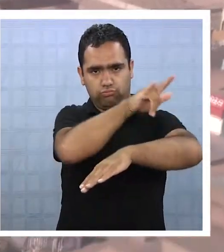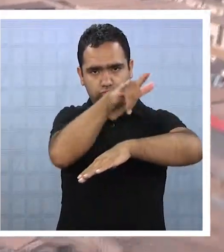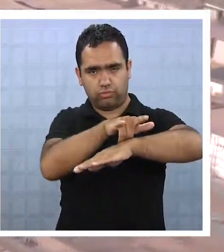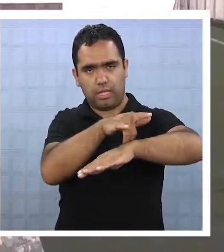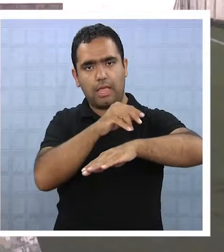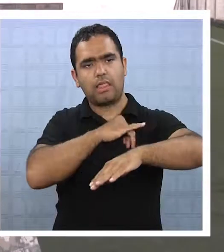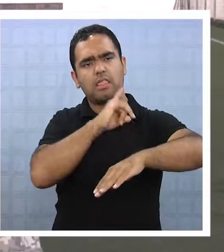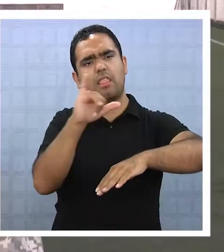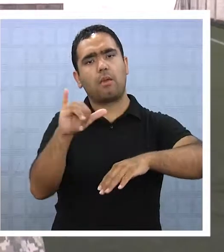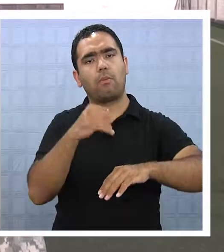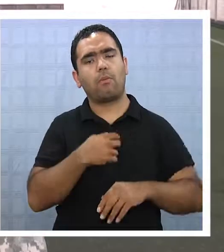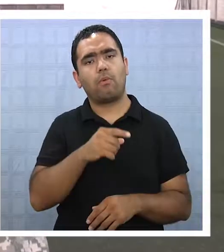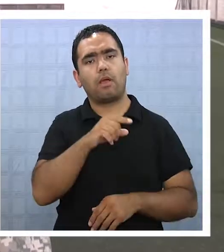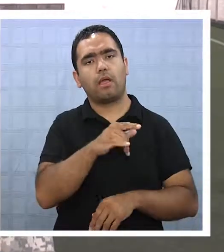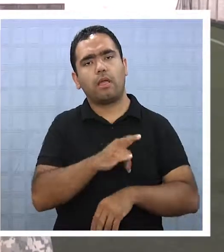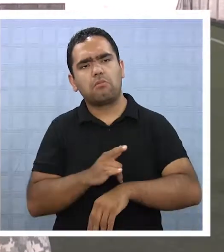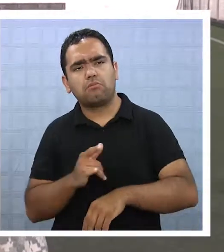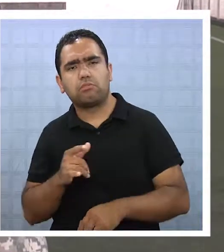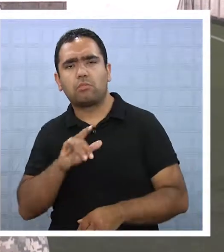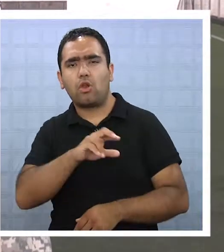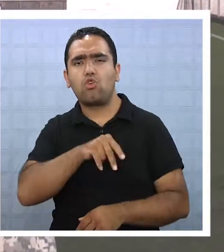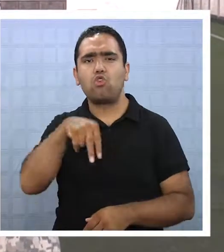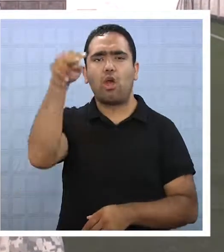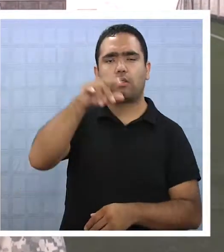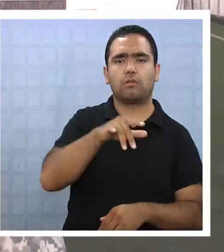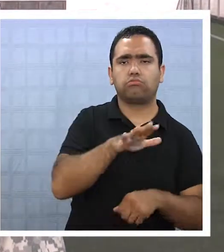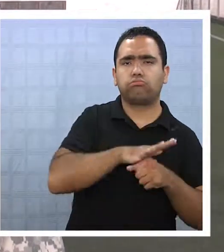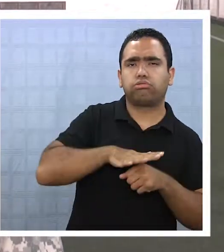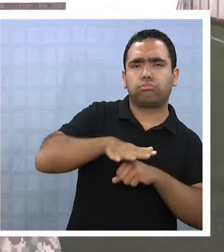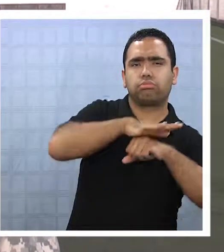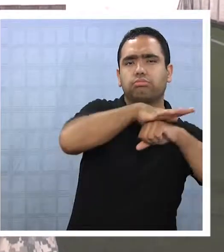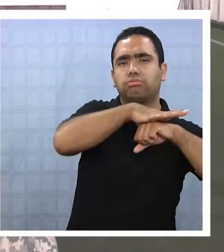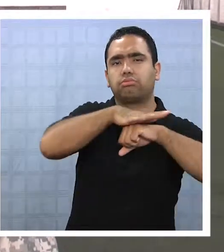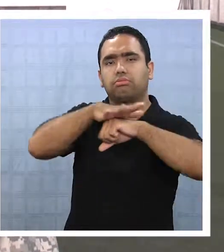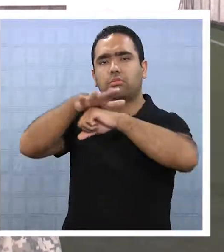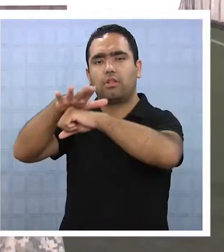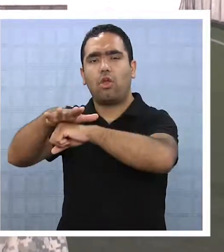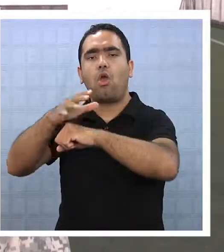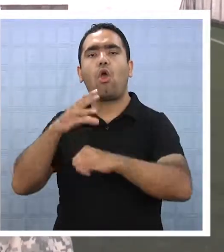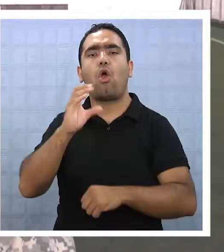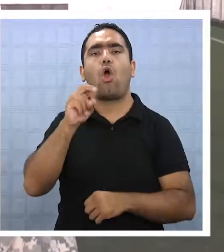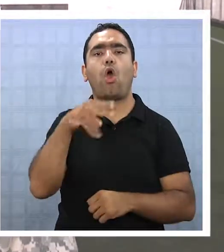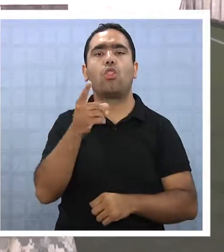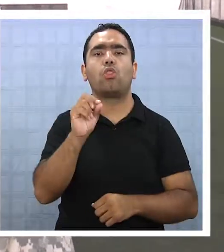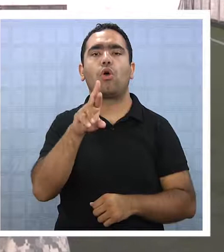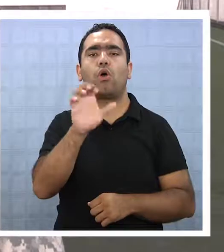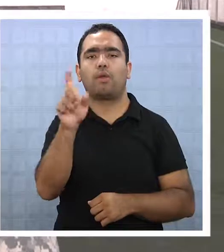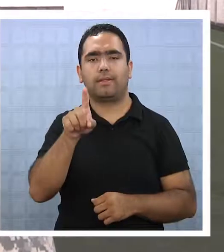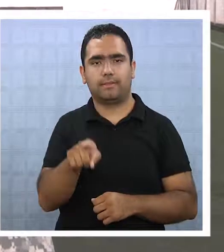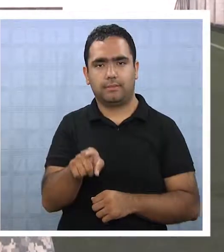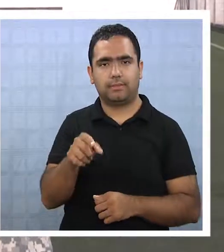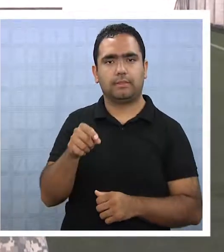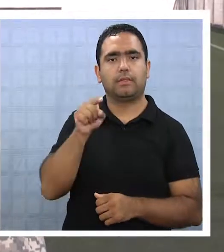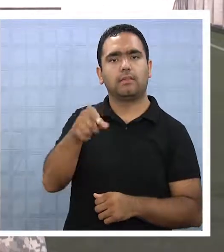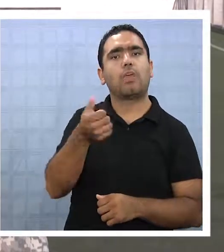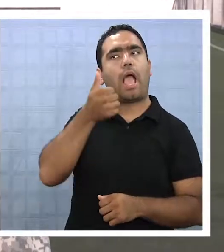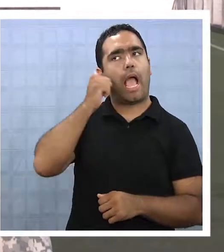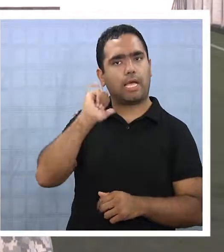posteriormente, por medio de la Fuerza Aérea de Chile, me refiero a un Boeing 737, se trasladaron estos 8.000 kilos de papas a la base aérea Los Cóndores.